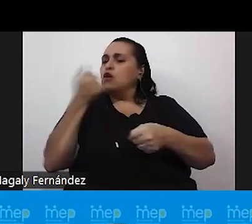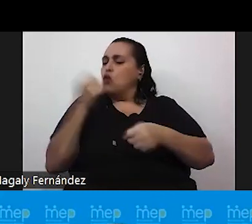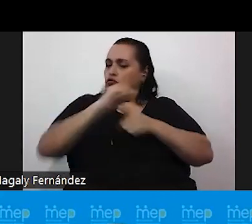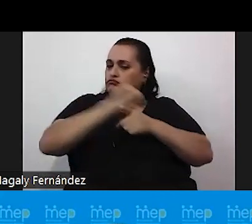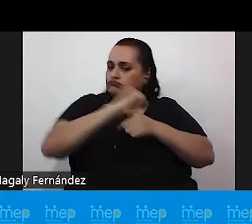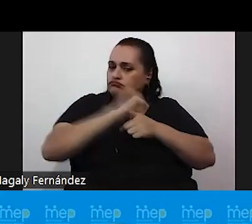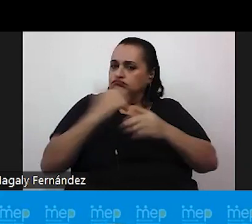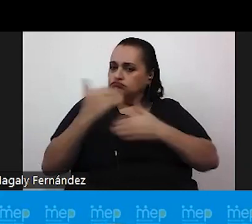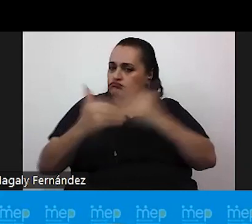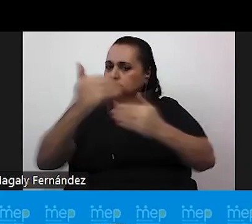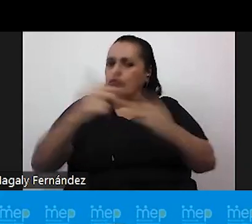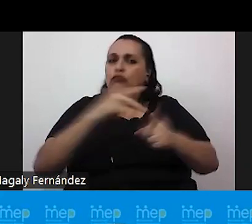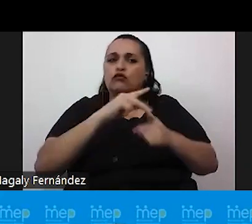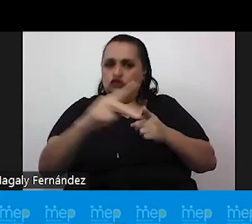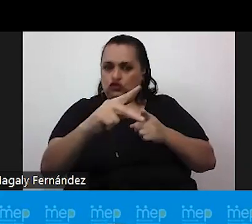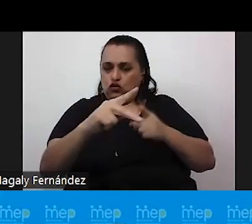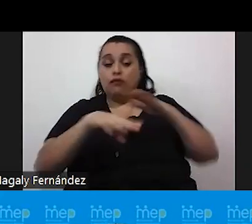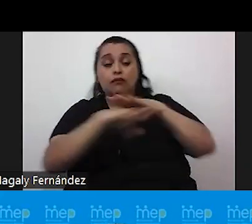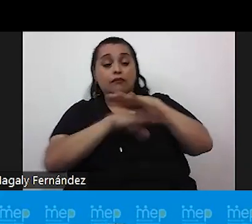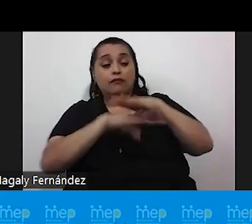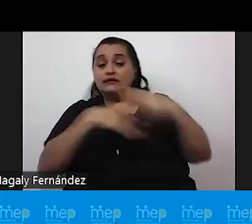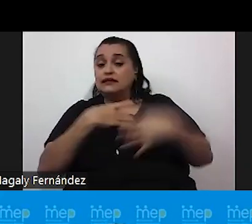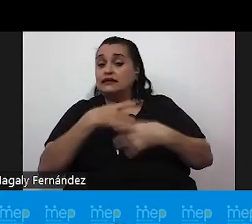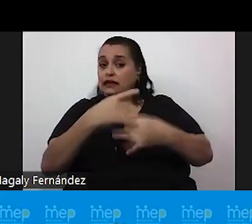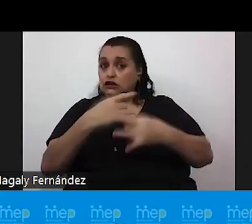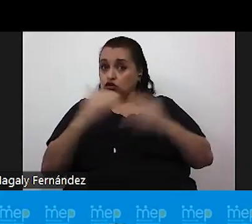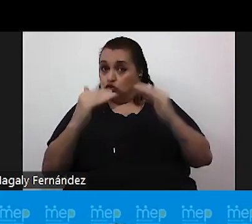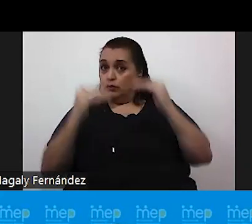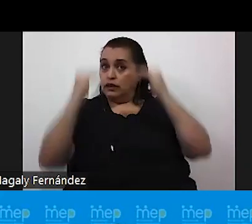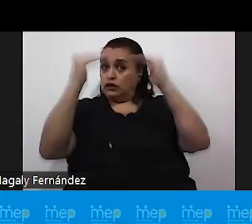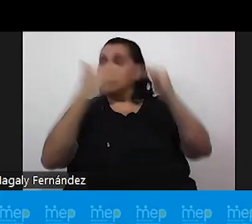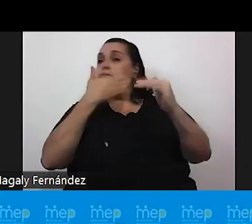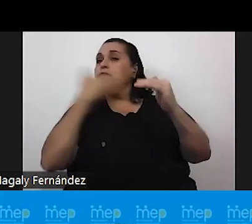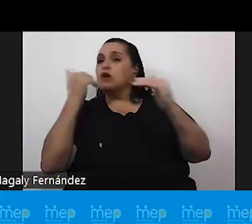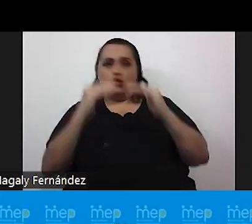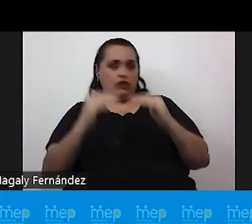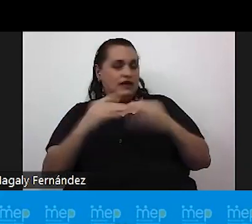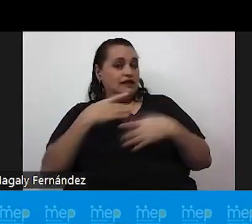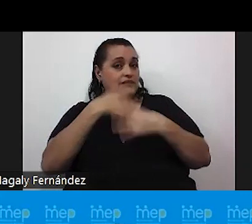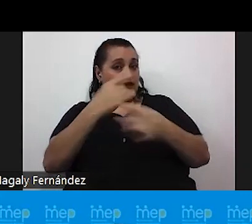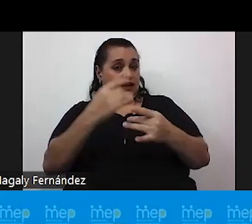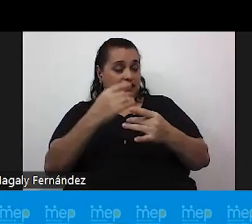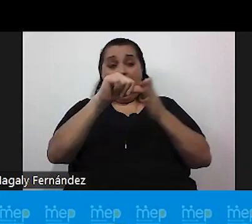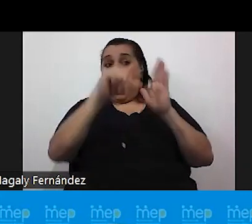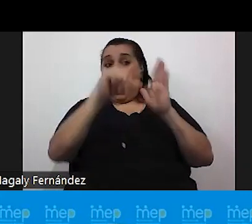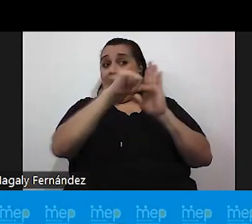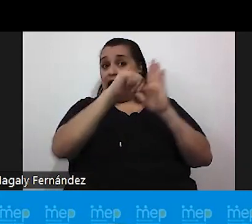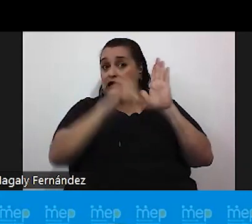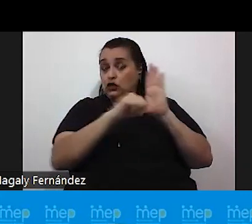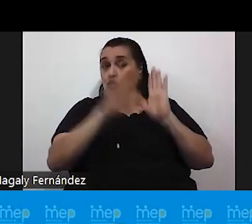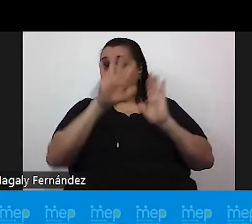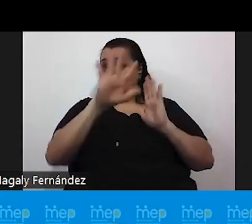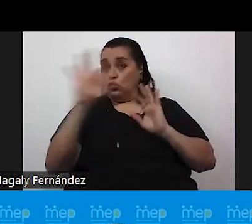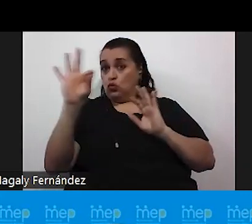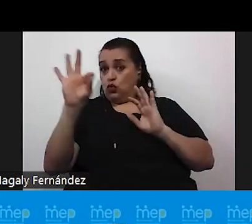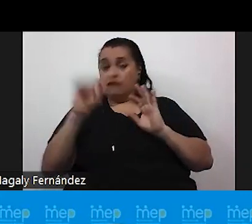todo esto basado en el interés superior y el mejor interés basados en el artículo y 5 y 9 del código de niñez